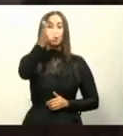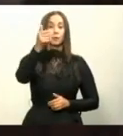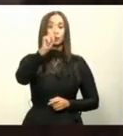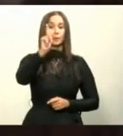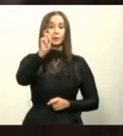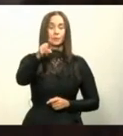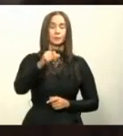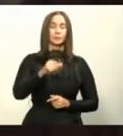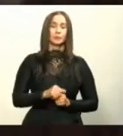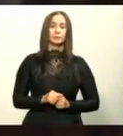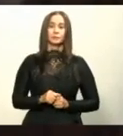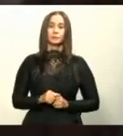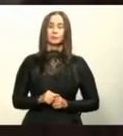los fondos,